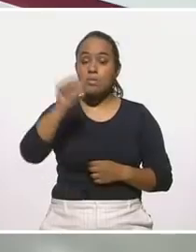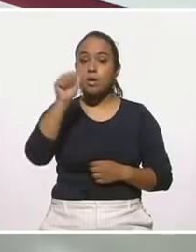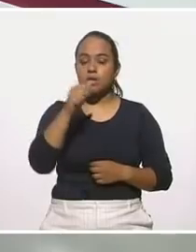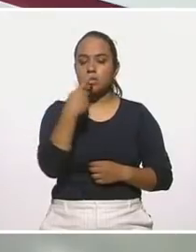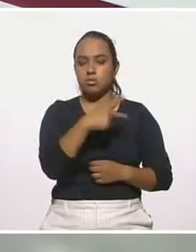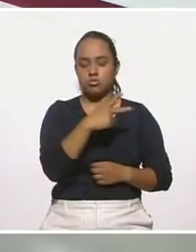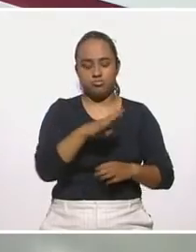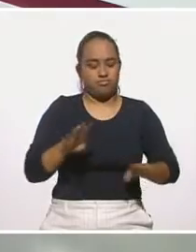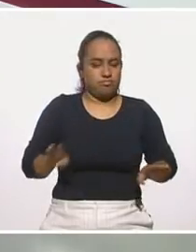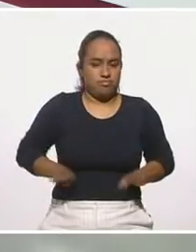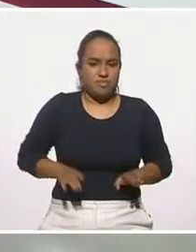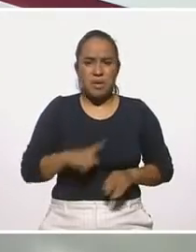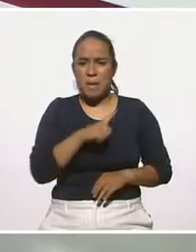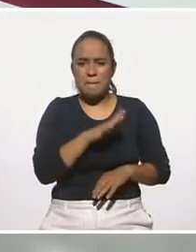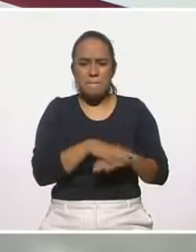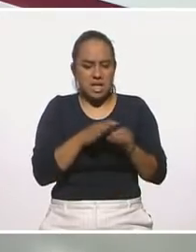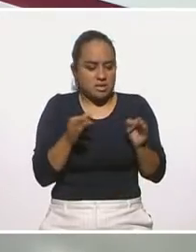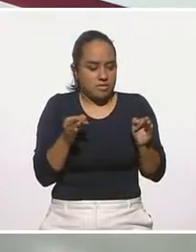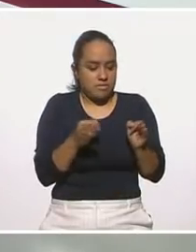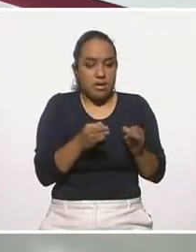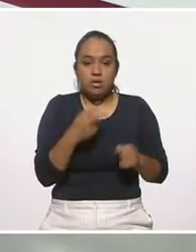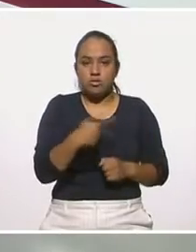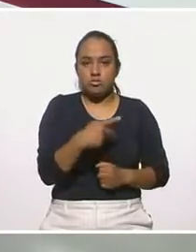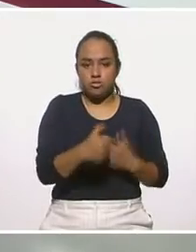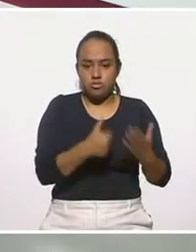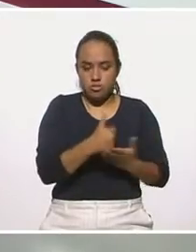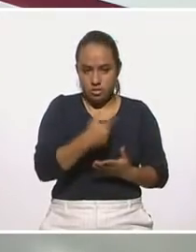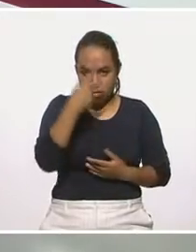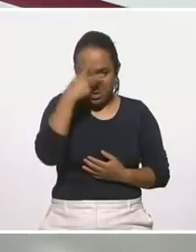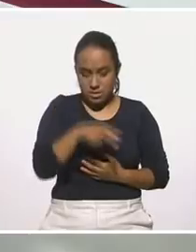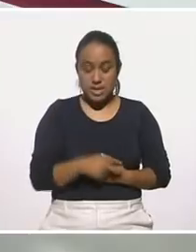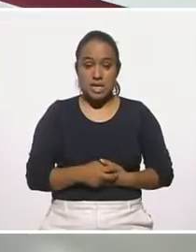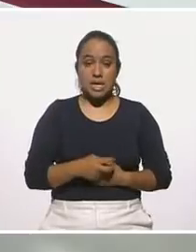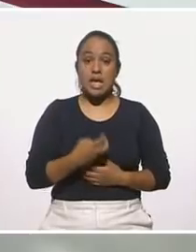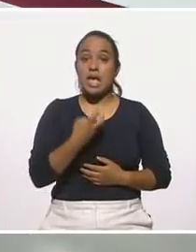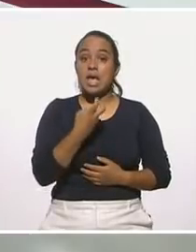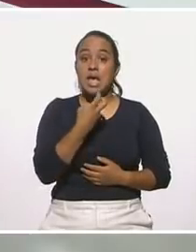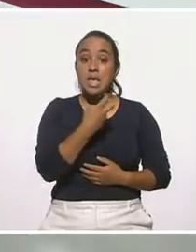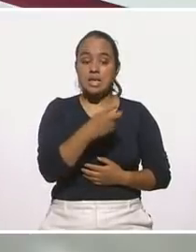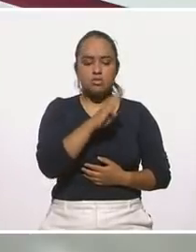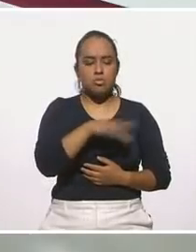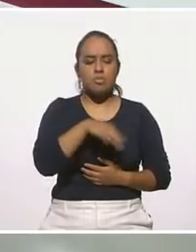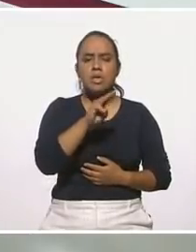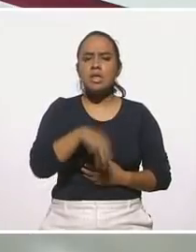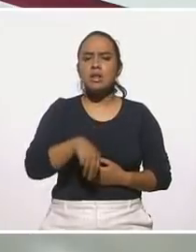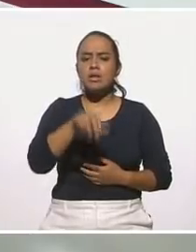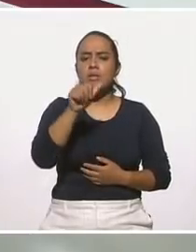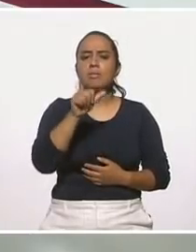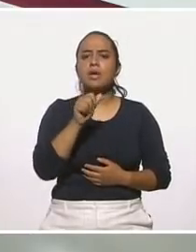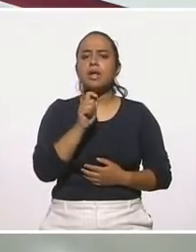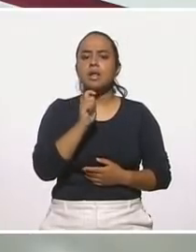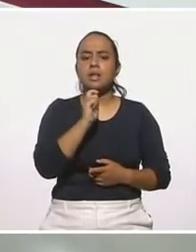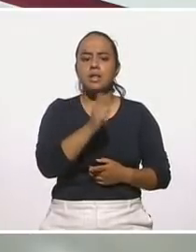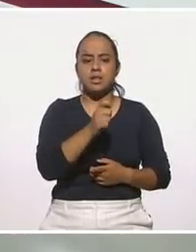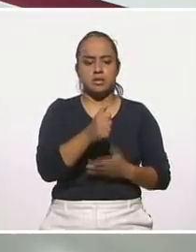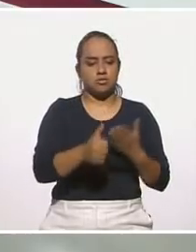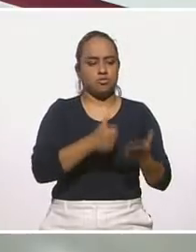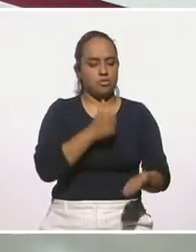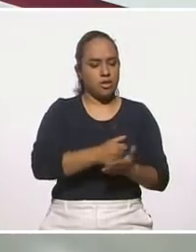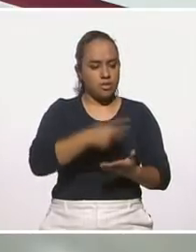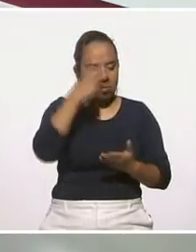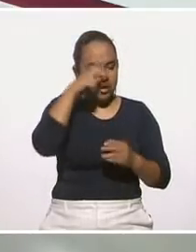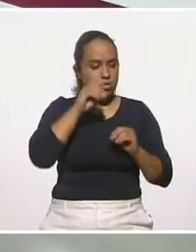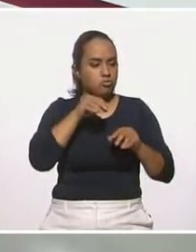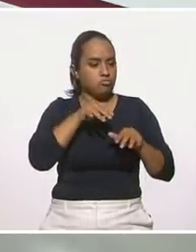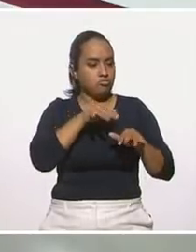la parte más fría de la Ciudad de México. Es la ventana del medio ambiente de nuestra Ciudad de México.